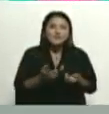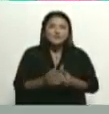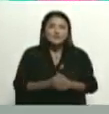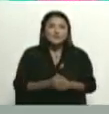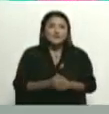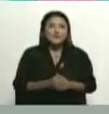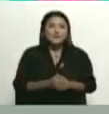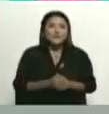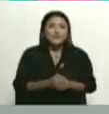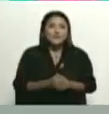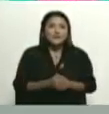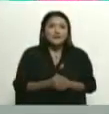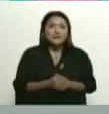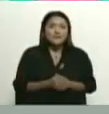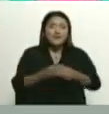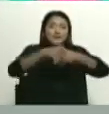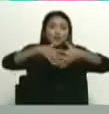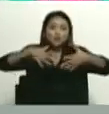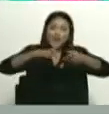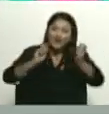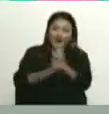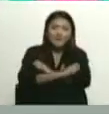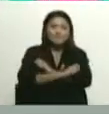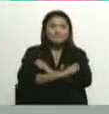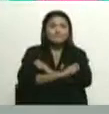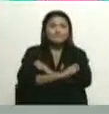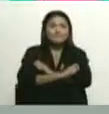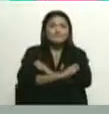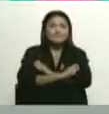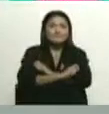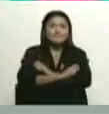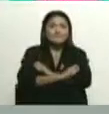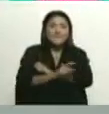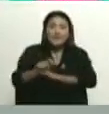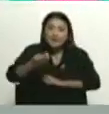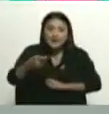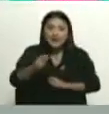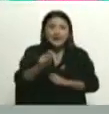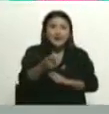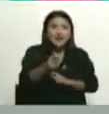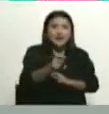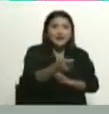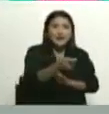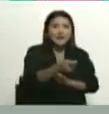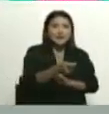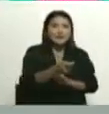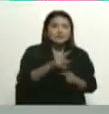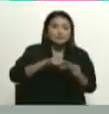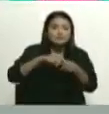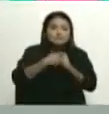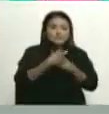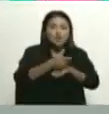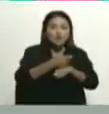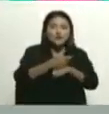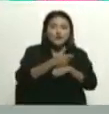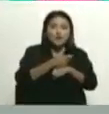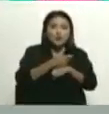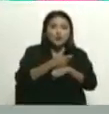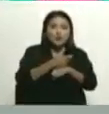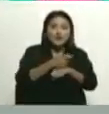de reestructuración completa de todos los medios de comunicación que le pertenecen al Estado venezolano.